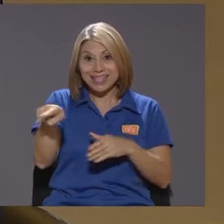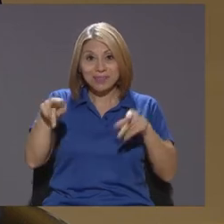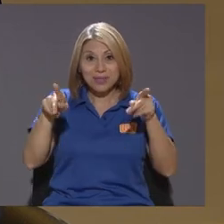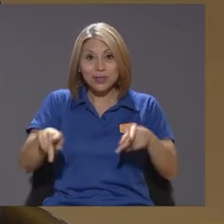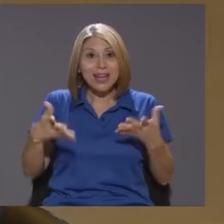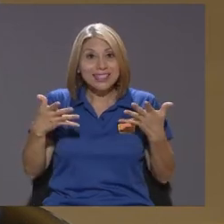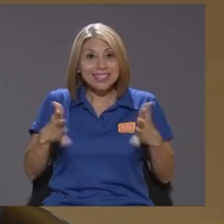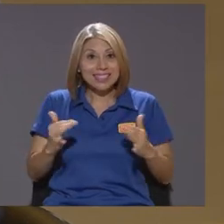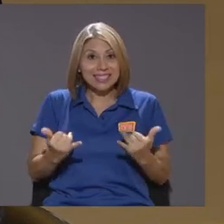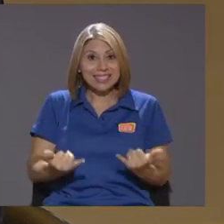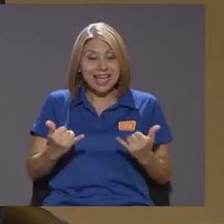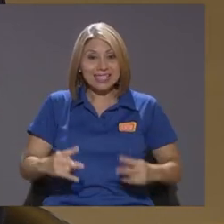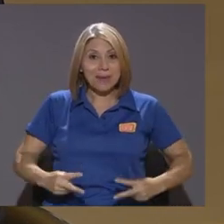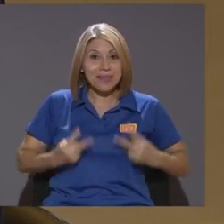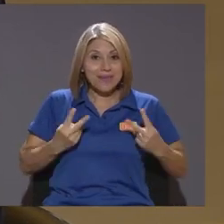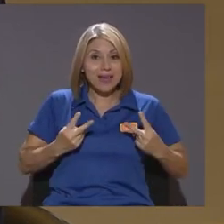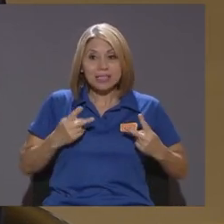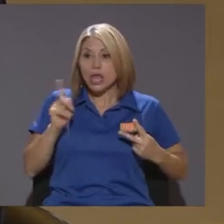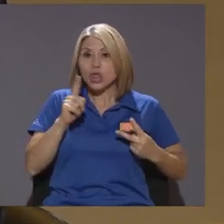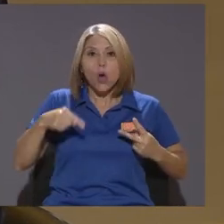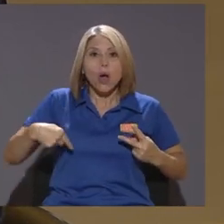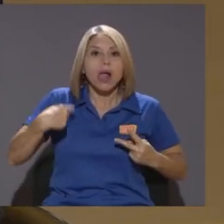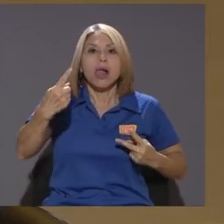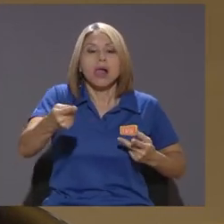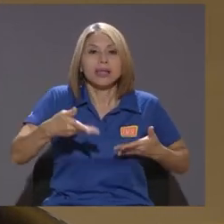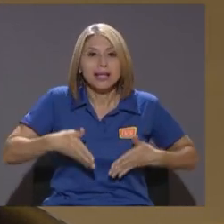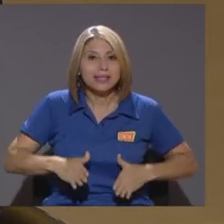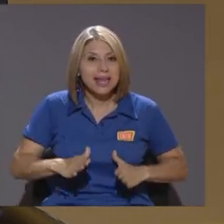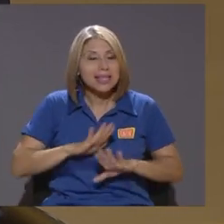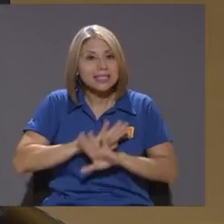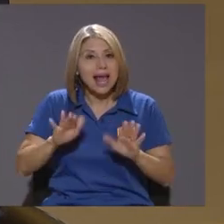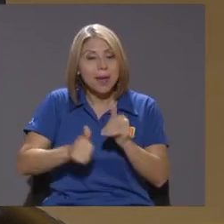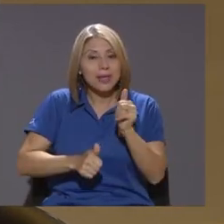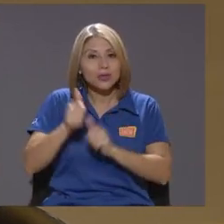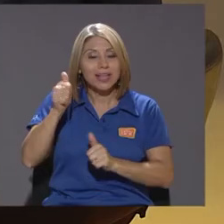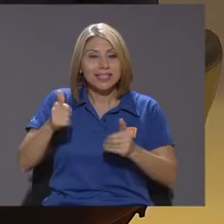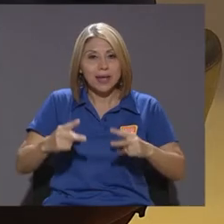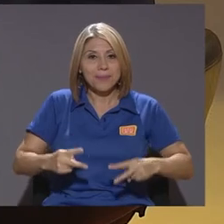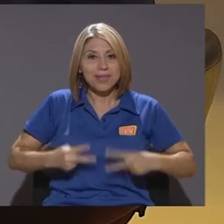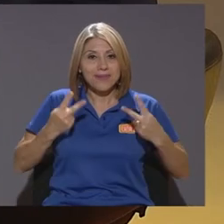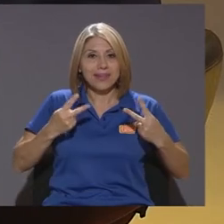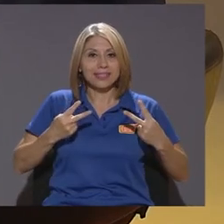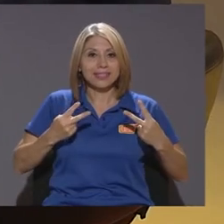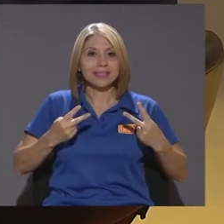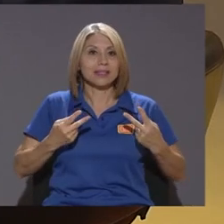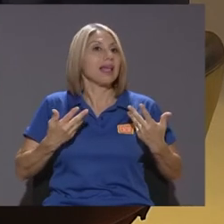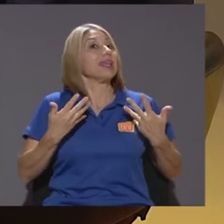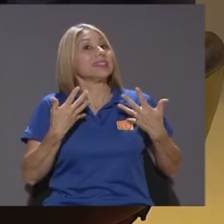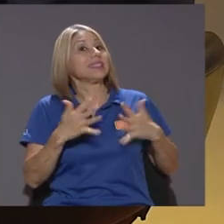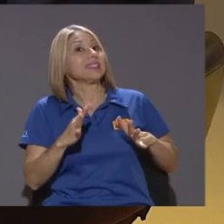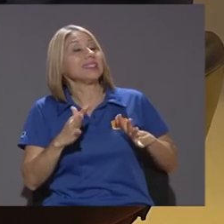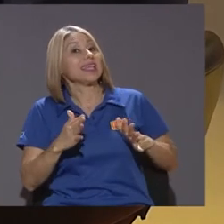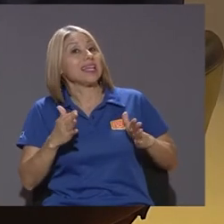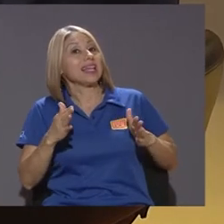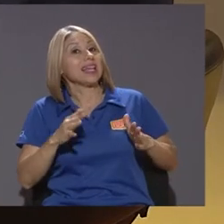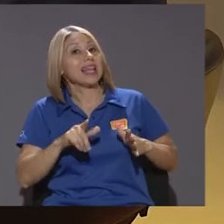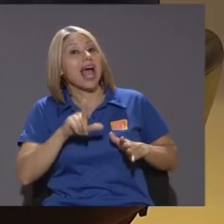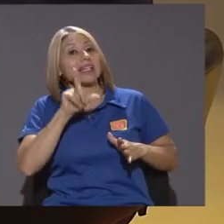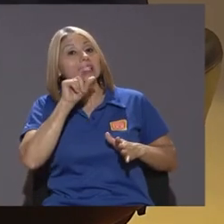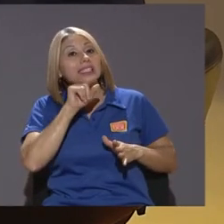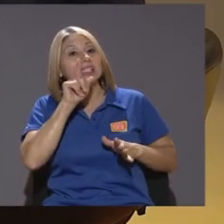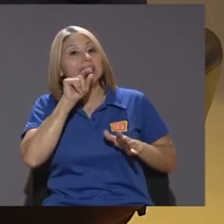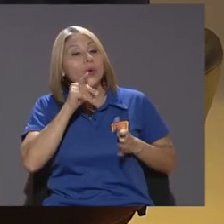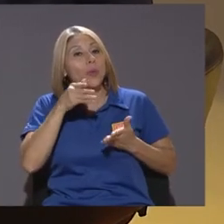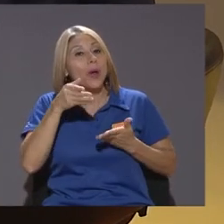que nacer no es una cuestión o sea la mayoría están vivas si la cigüeña terriza no ya terrizo si exactamente